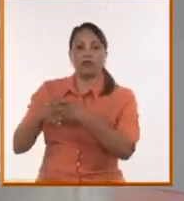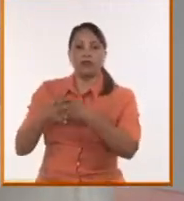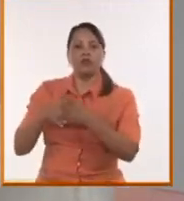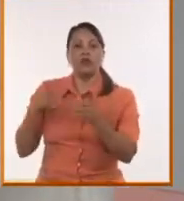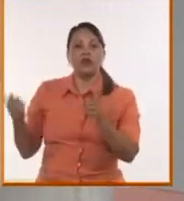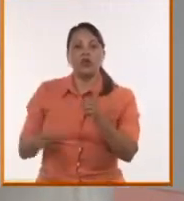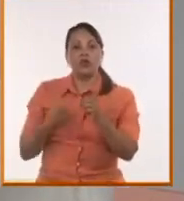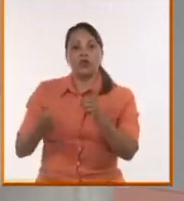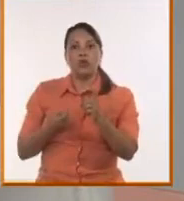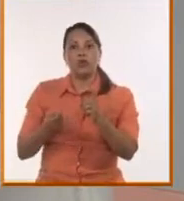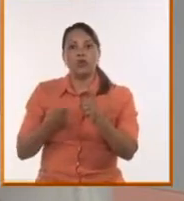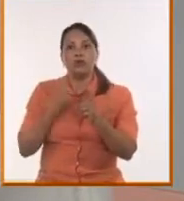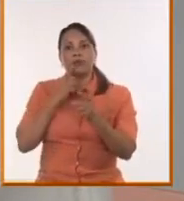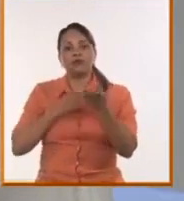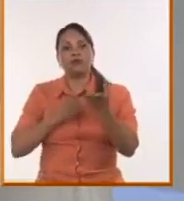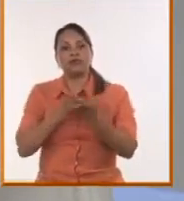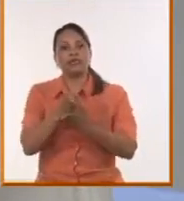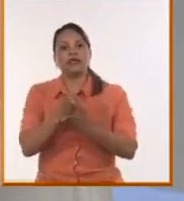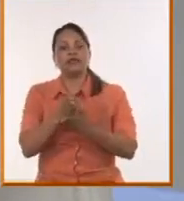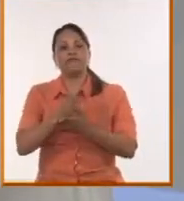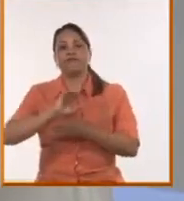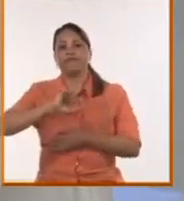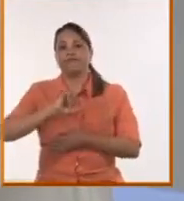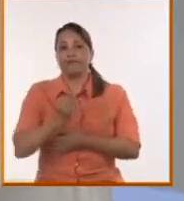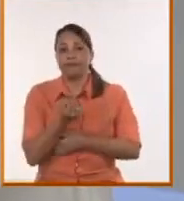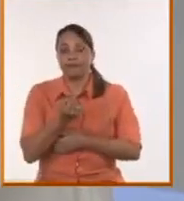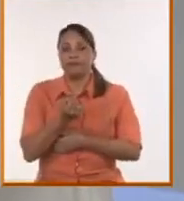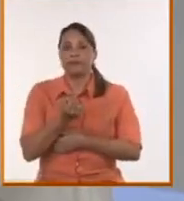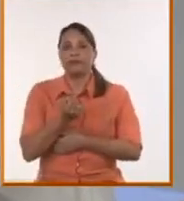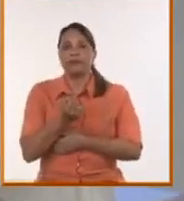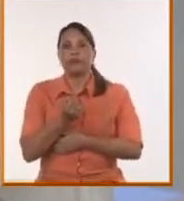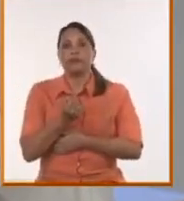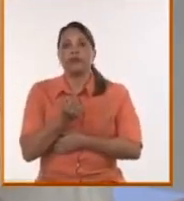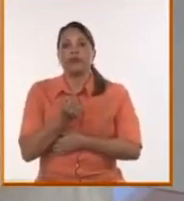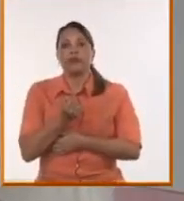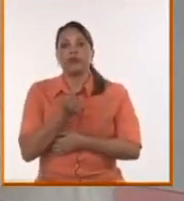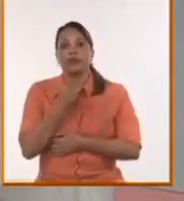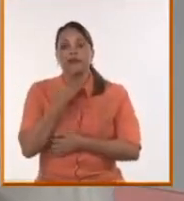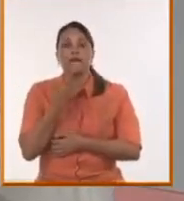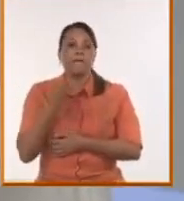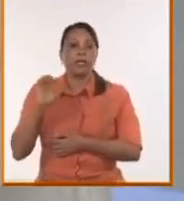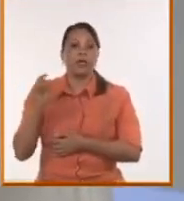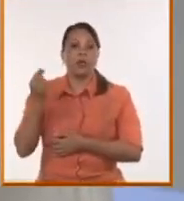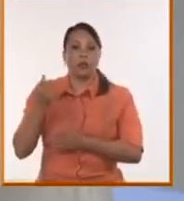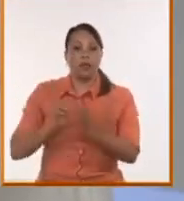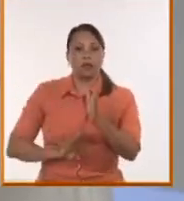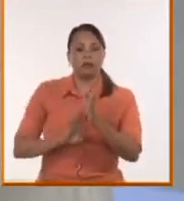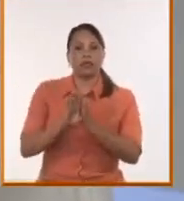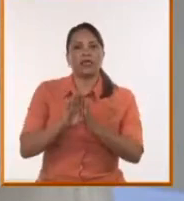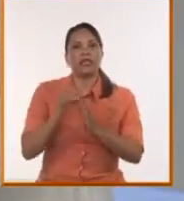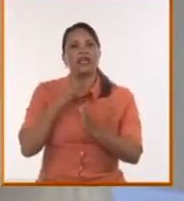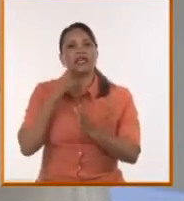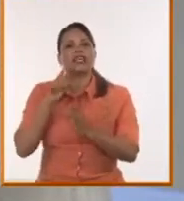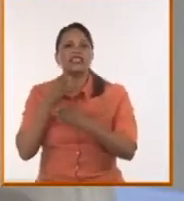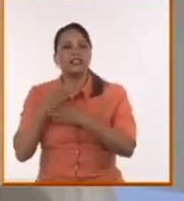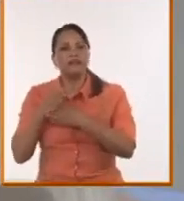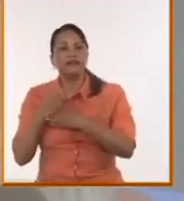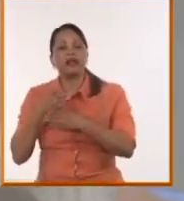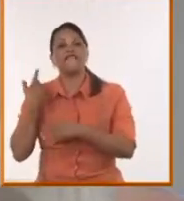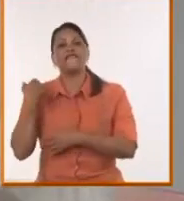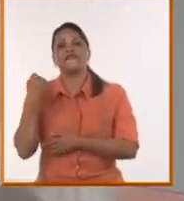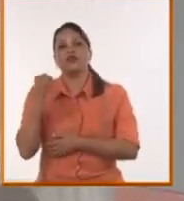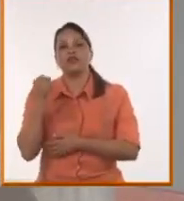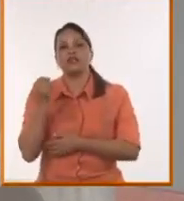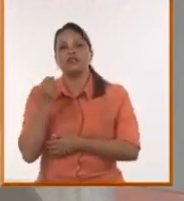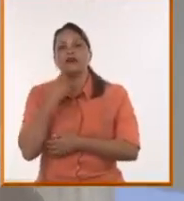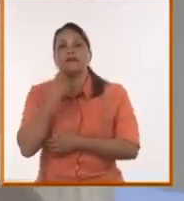mantener una hegemonía que cada vez se va más debilitada por las economías crecientes, entonces quiere decir que la violencia hacia